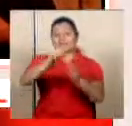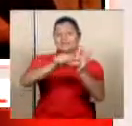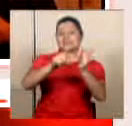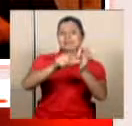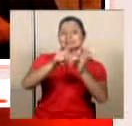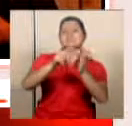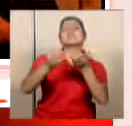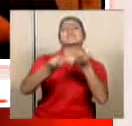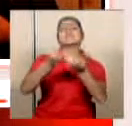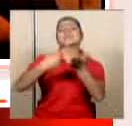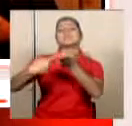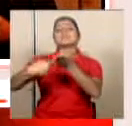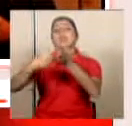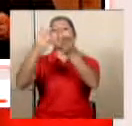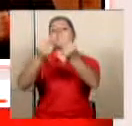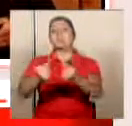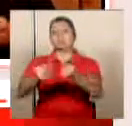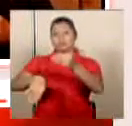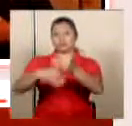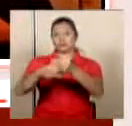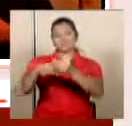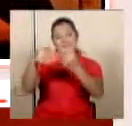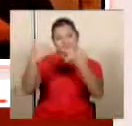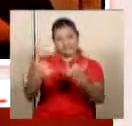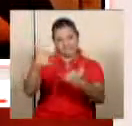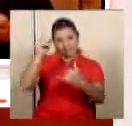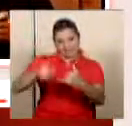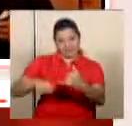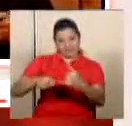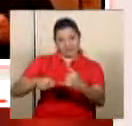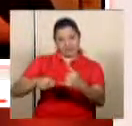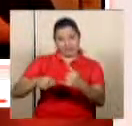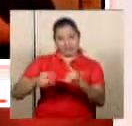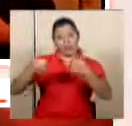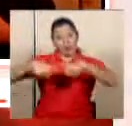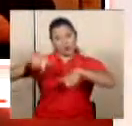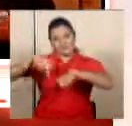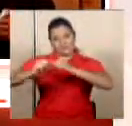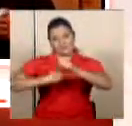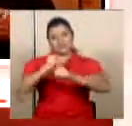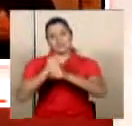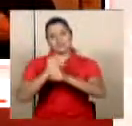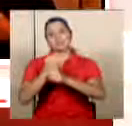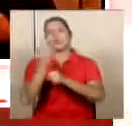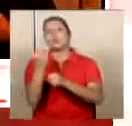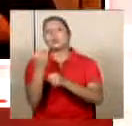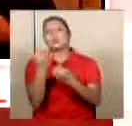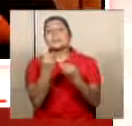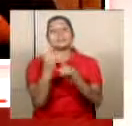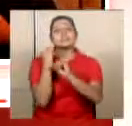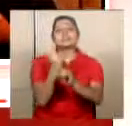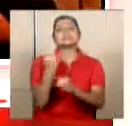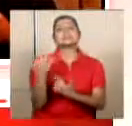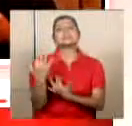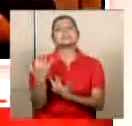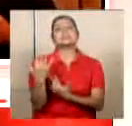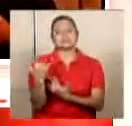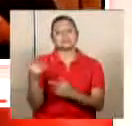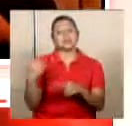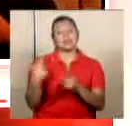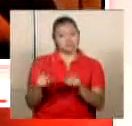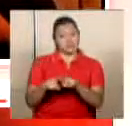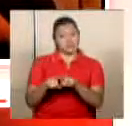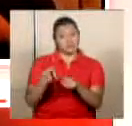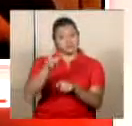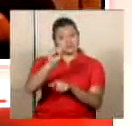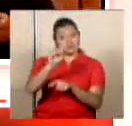presupuesto extraordinario el que ya debe ejecutarse este mismo año y aquí hay mucha premura de muchas instituciones incluyendo la nuestra para que